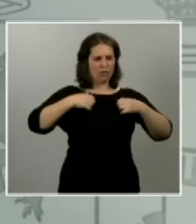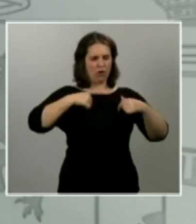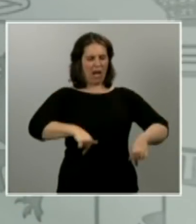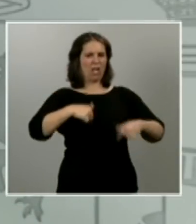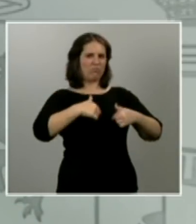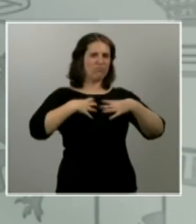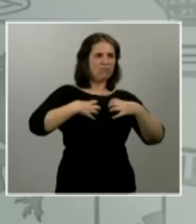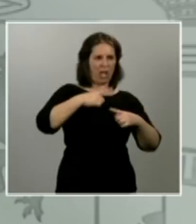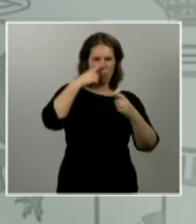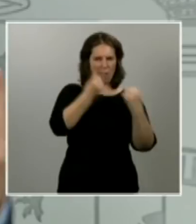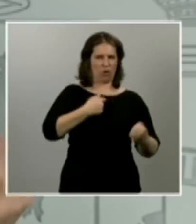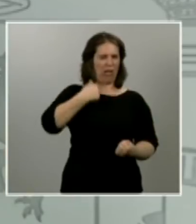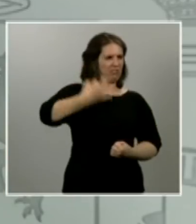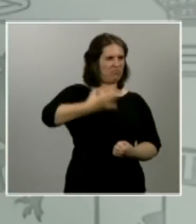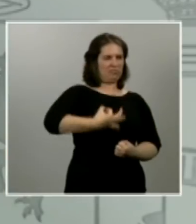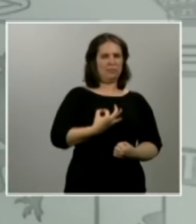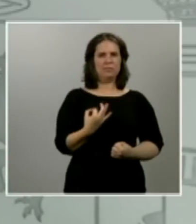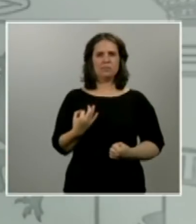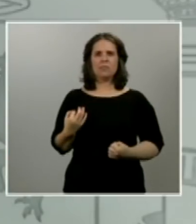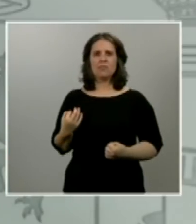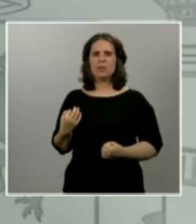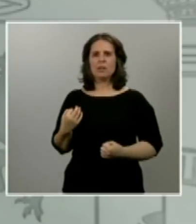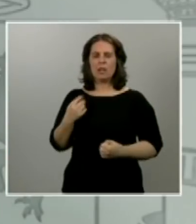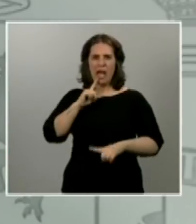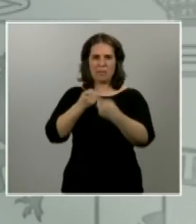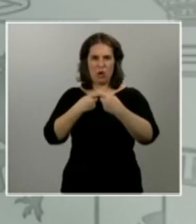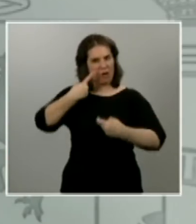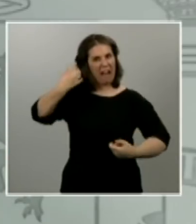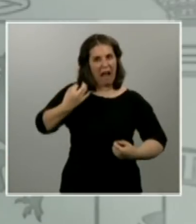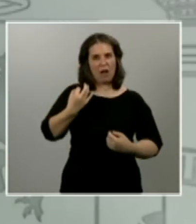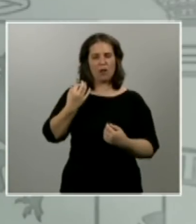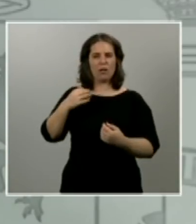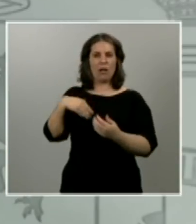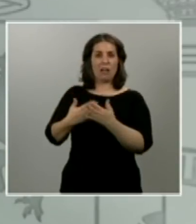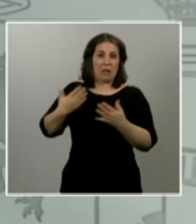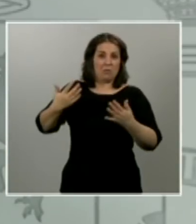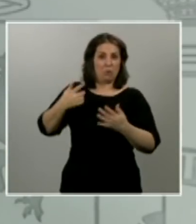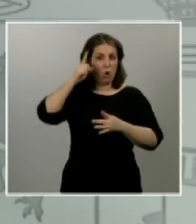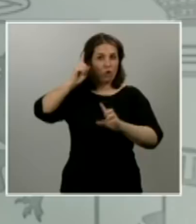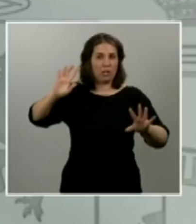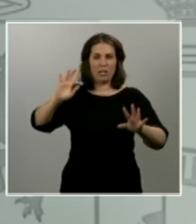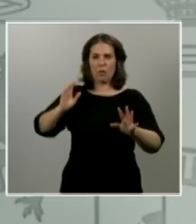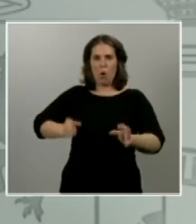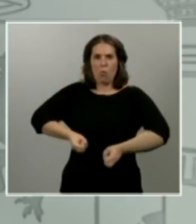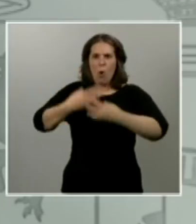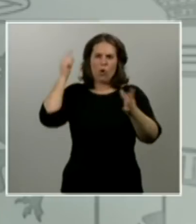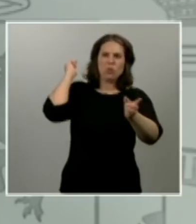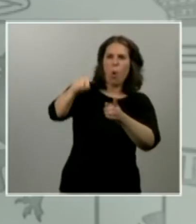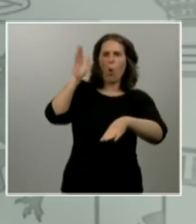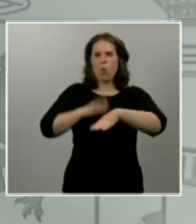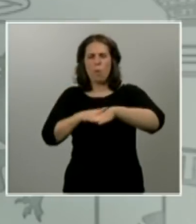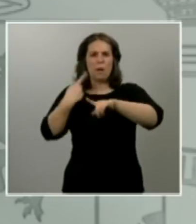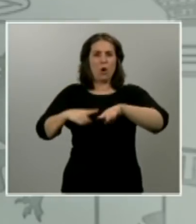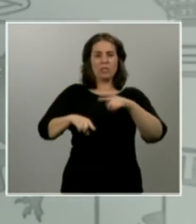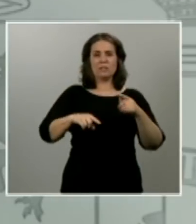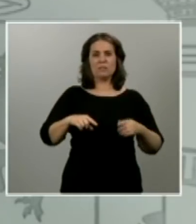identificar a un enemigo real o incluso imaginario y descargar nuestra furia contra él podemos contemplar a los otros como